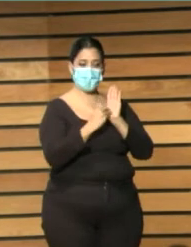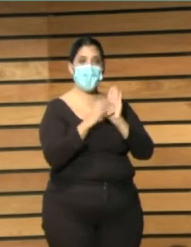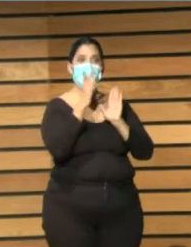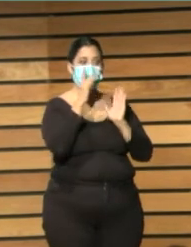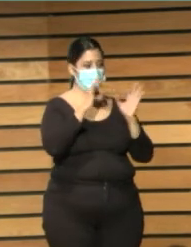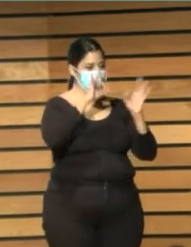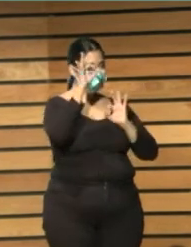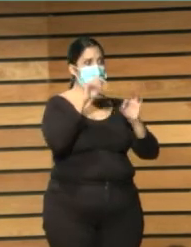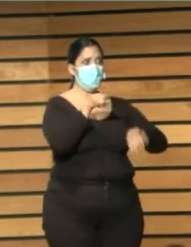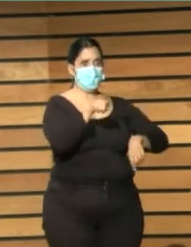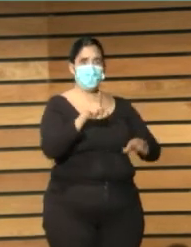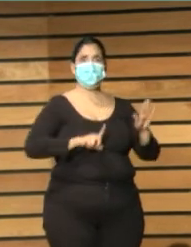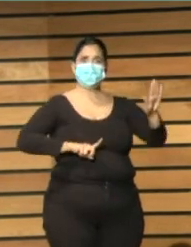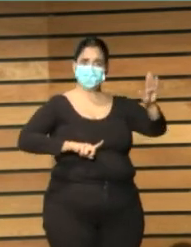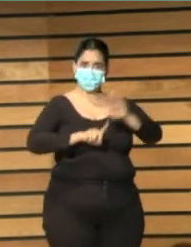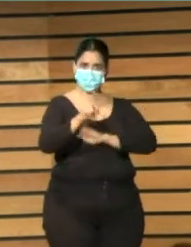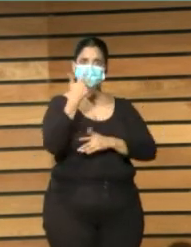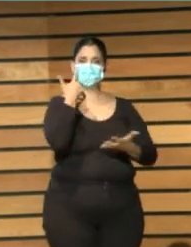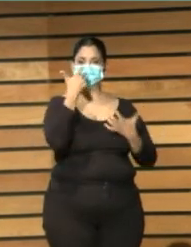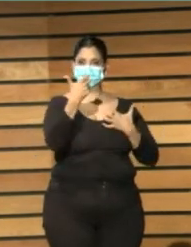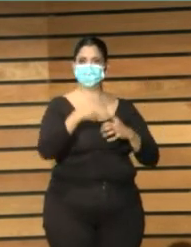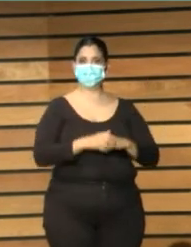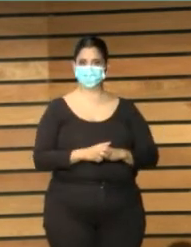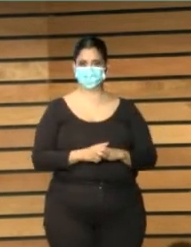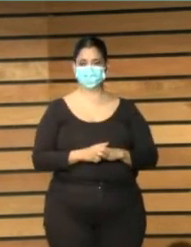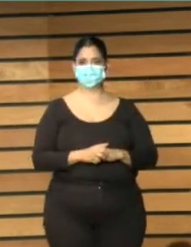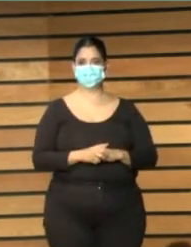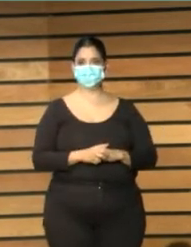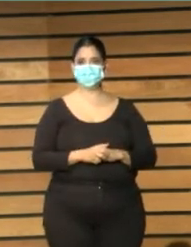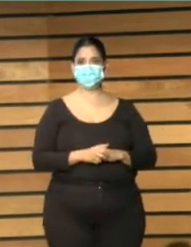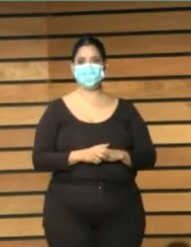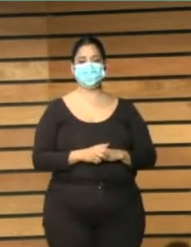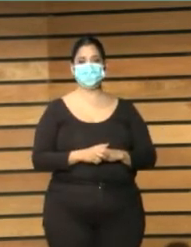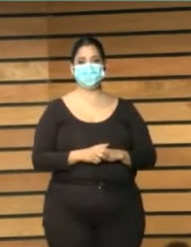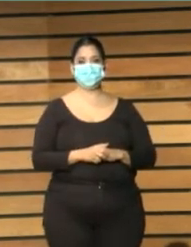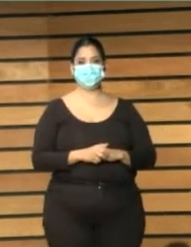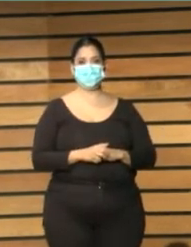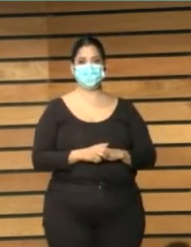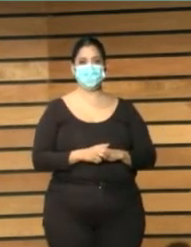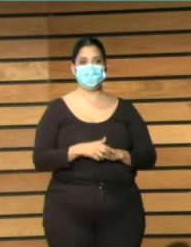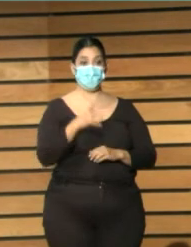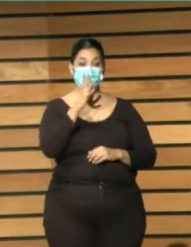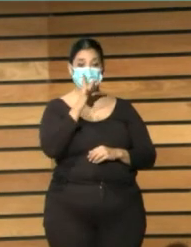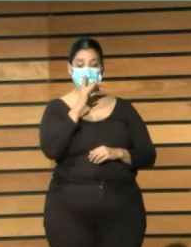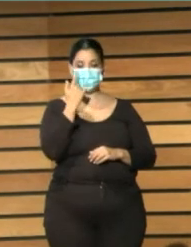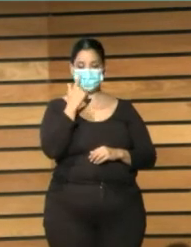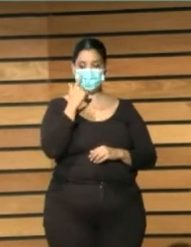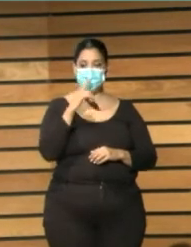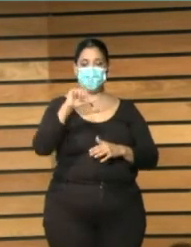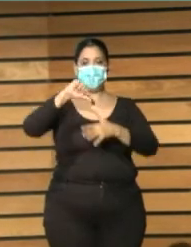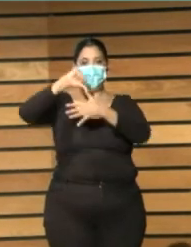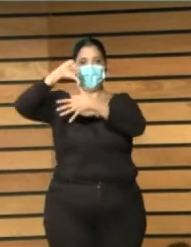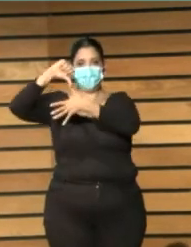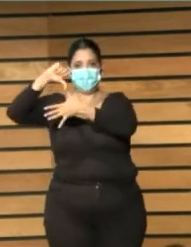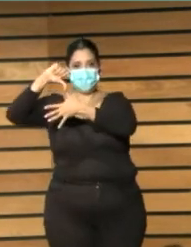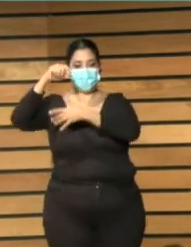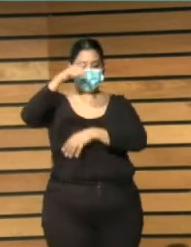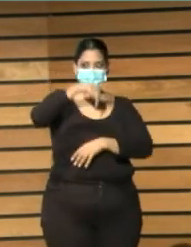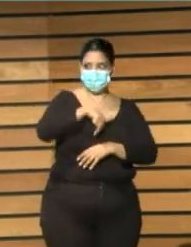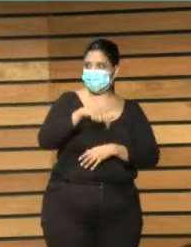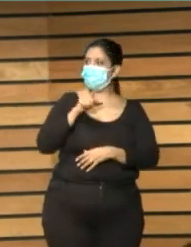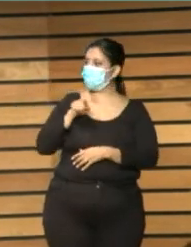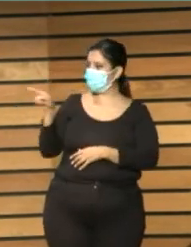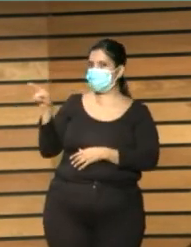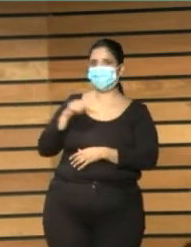este círculo de proyectos de éxito que se reúnen a ambas orillas del mar en este año Iberoamericano de las bibliotecas